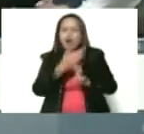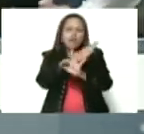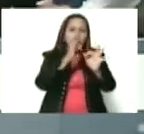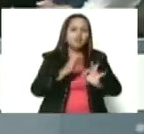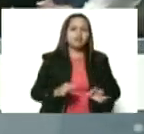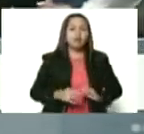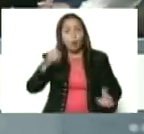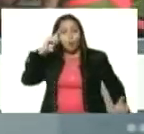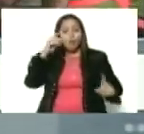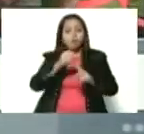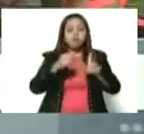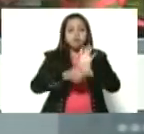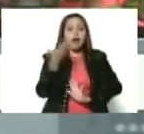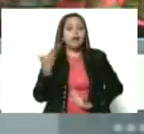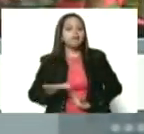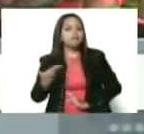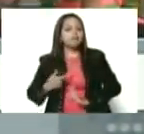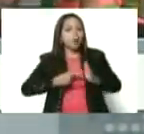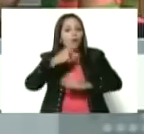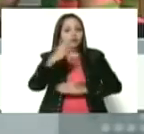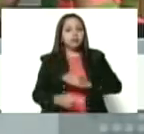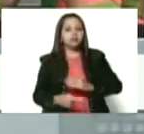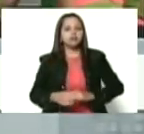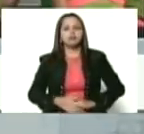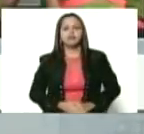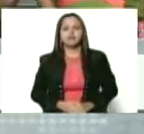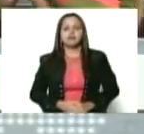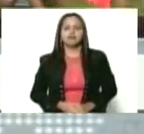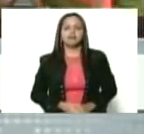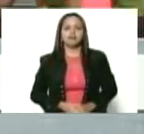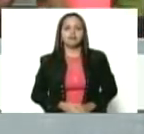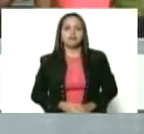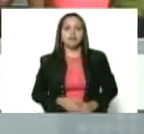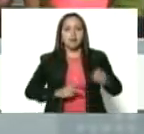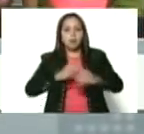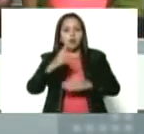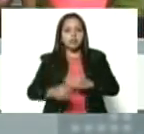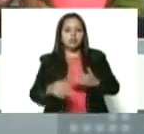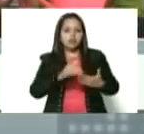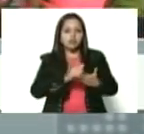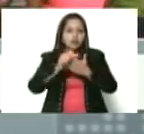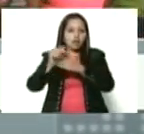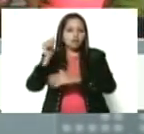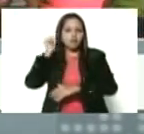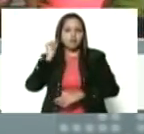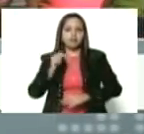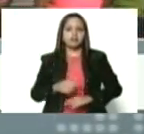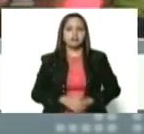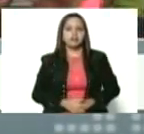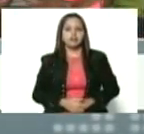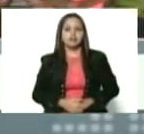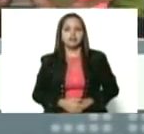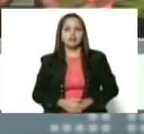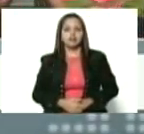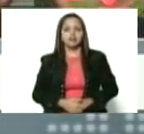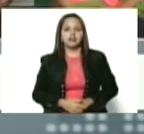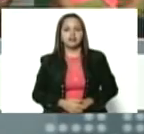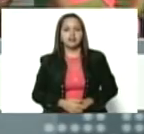Ese es el objetivo, ese es nuestro proyecto. Proyecto feminista de la revolución bolivariana,